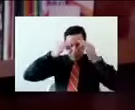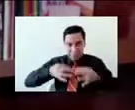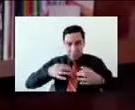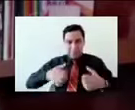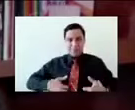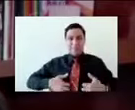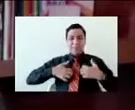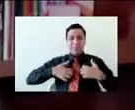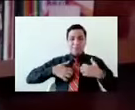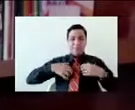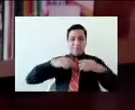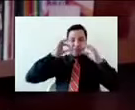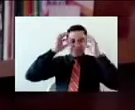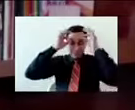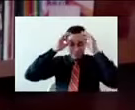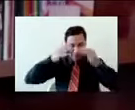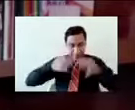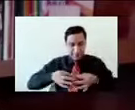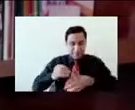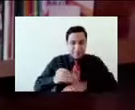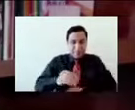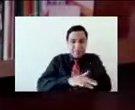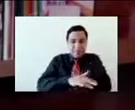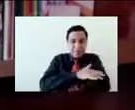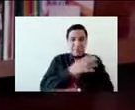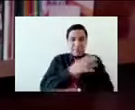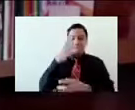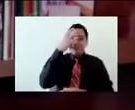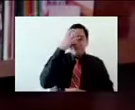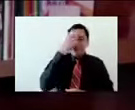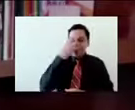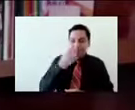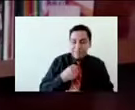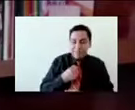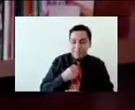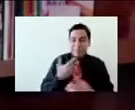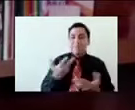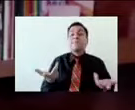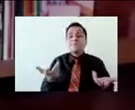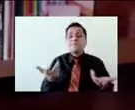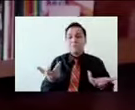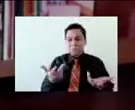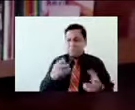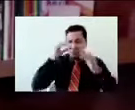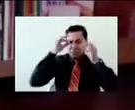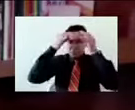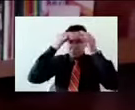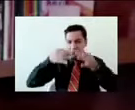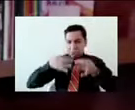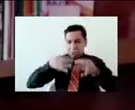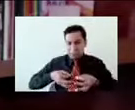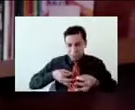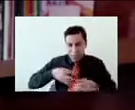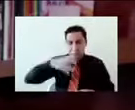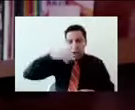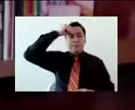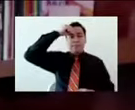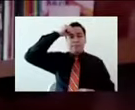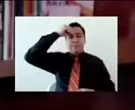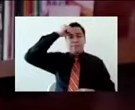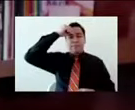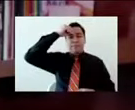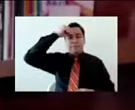justamente aquí está, nos está llegando una pregunta que está muy relacionada con esto. Nos dicen, ¿cómo podemos estimar las